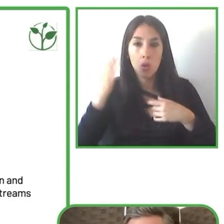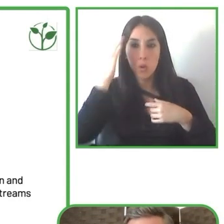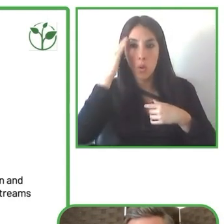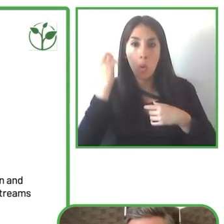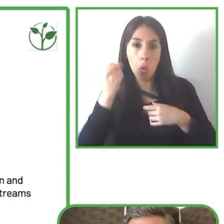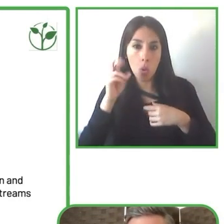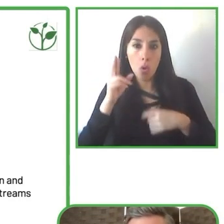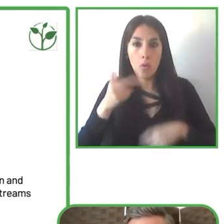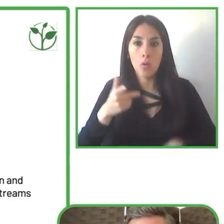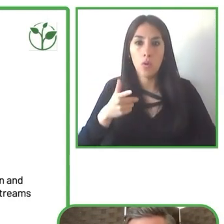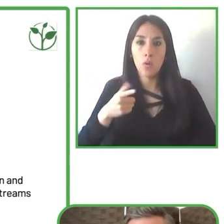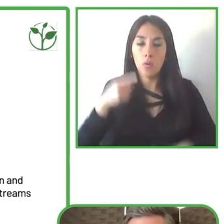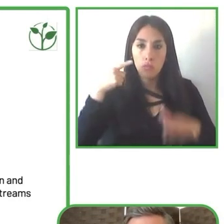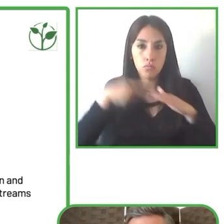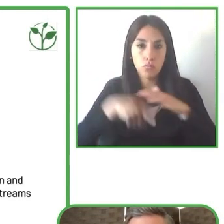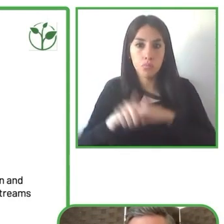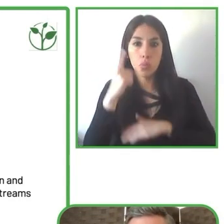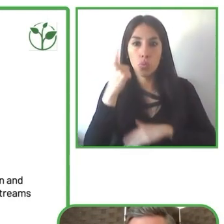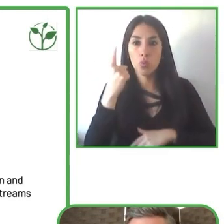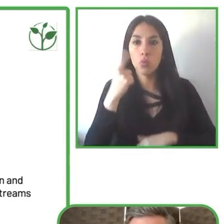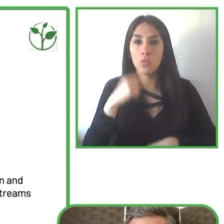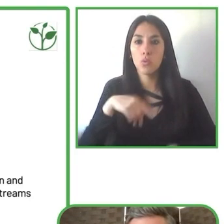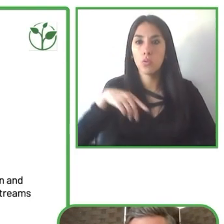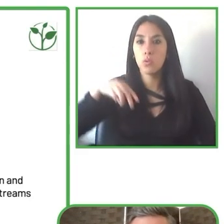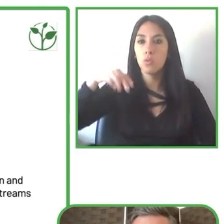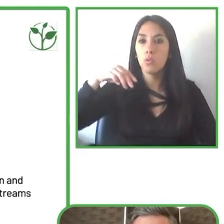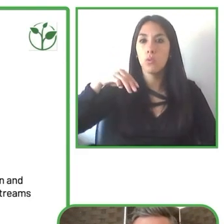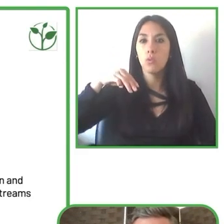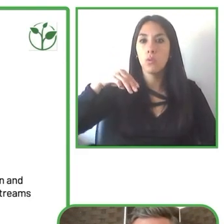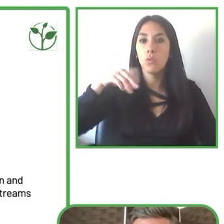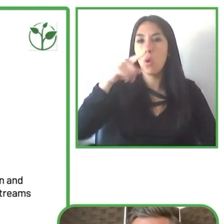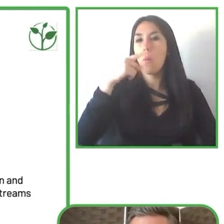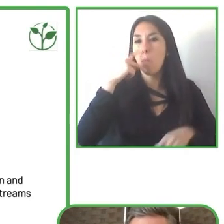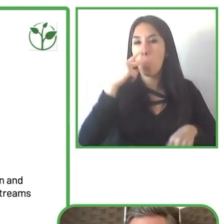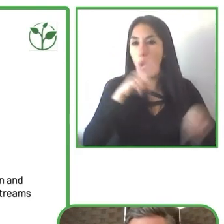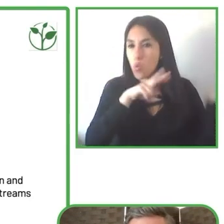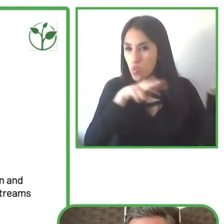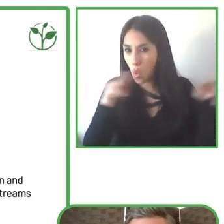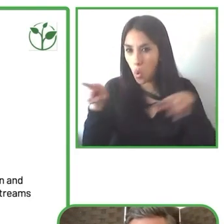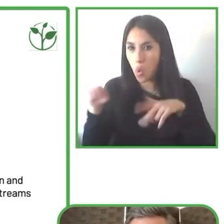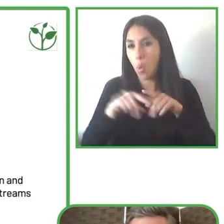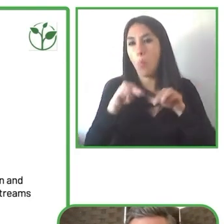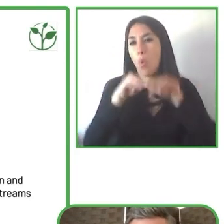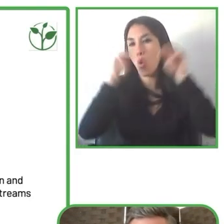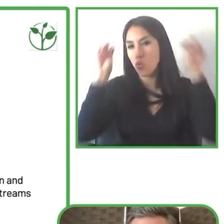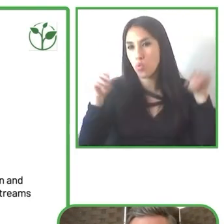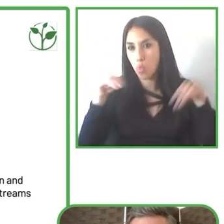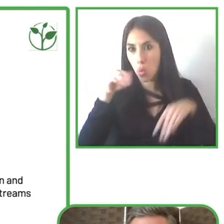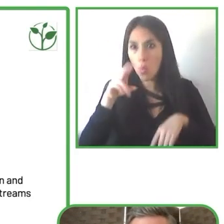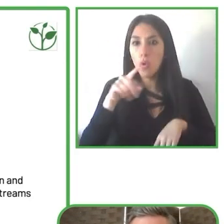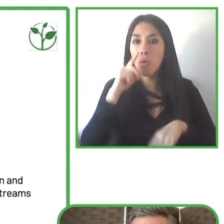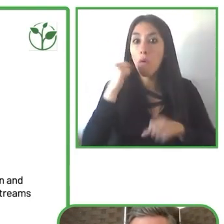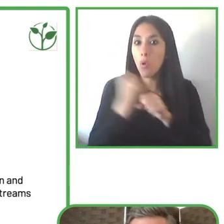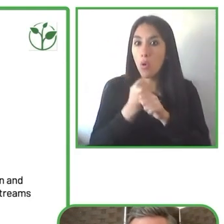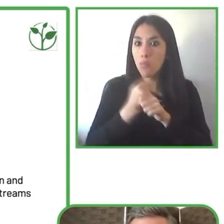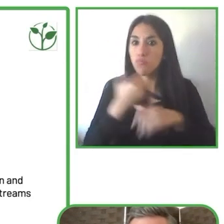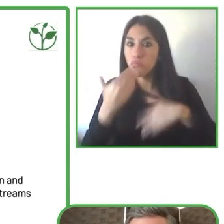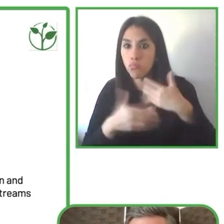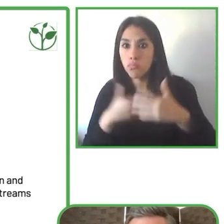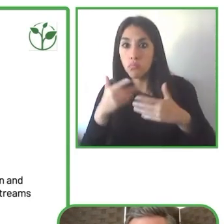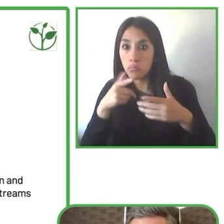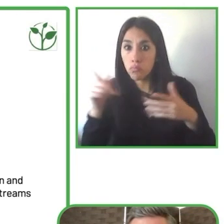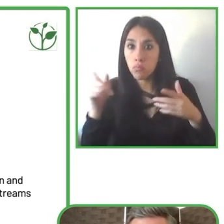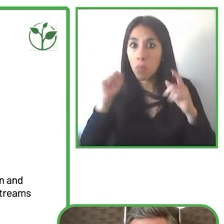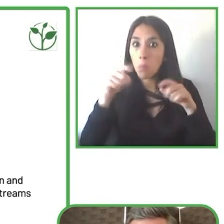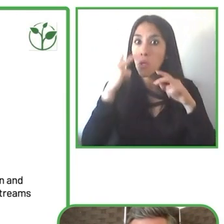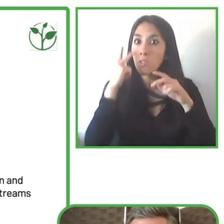trabajar con la discapacidad asegurarse de escuchar a su gente y también comprometer a